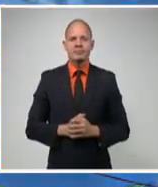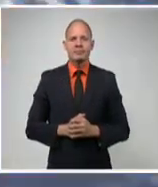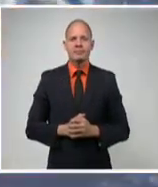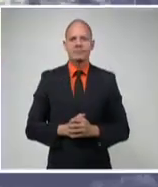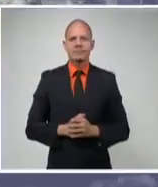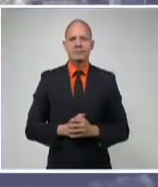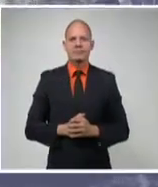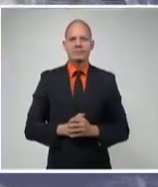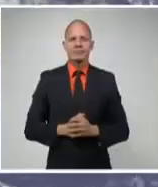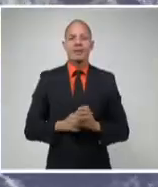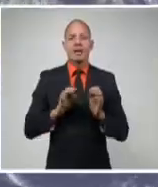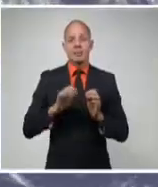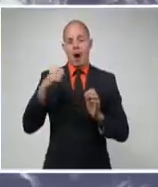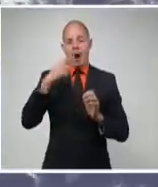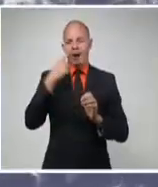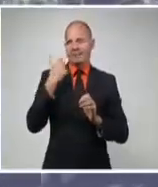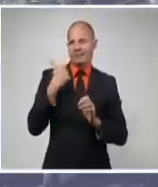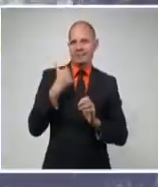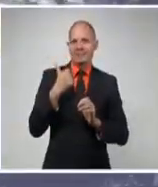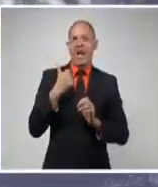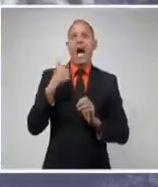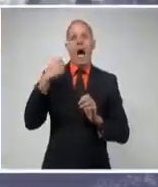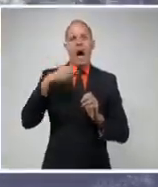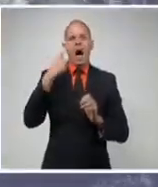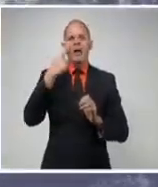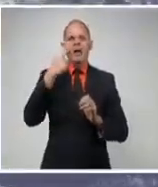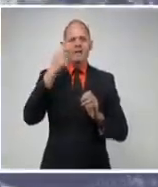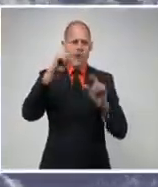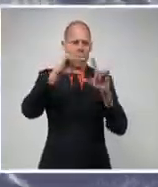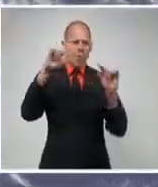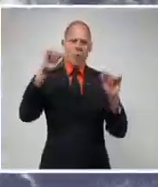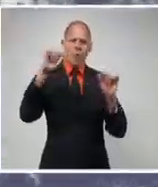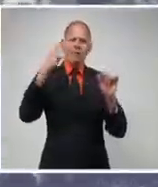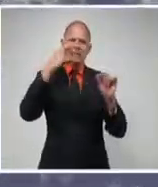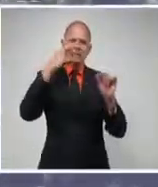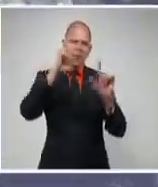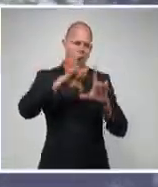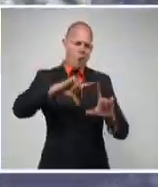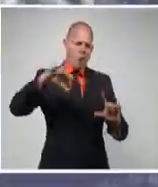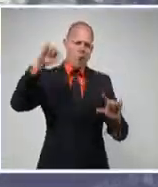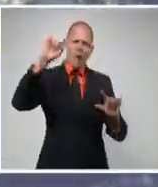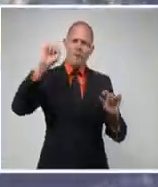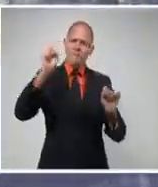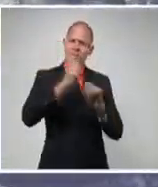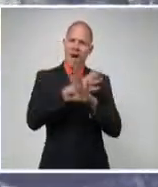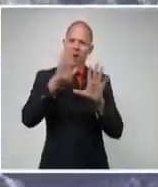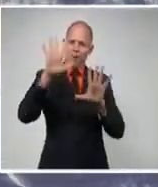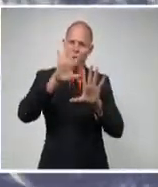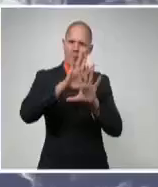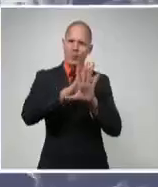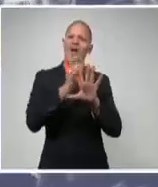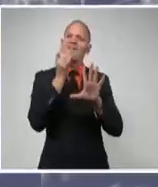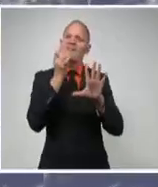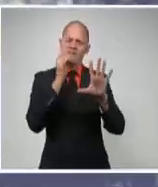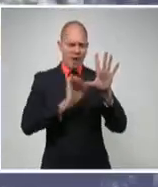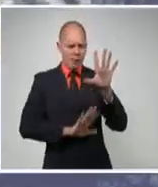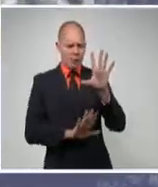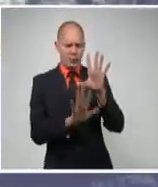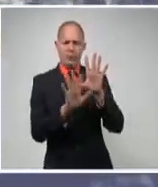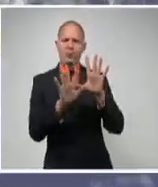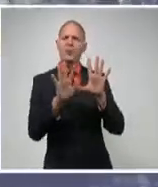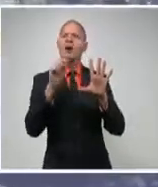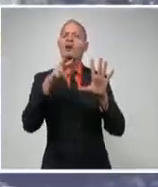en las imágenes de satélite el predominio de nublados en el flujo del suroeste, fuertes corrientes húmedas en los niveles